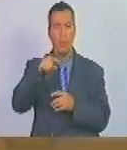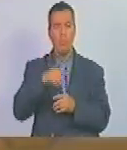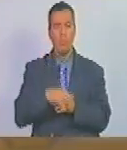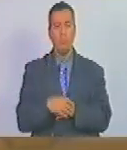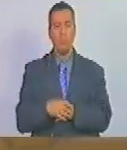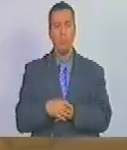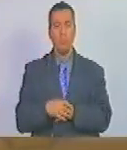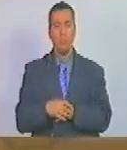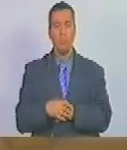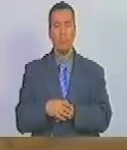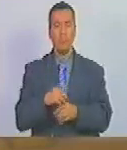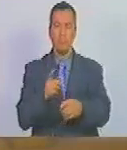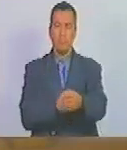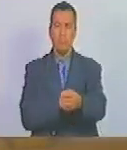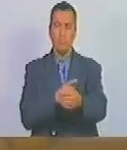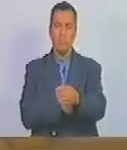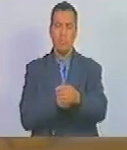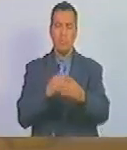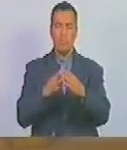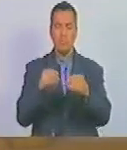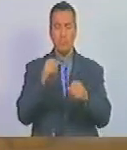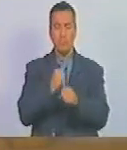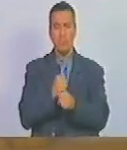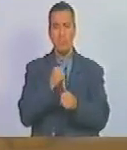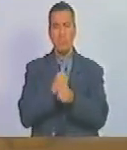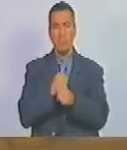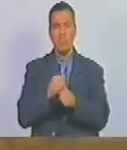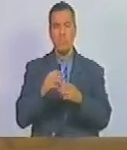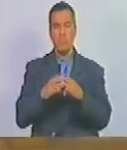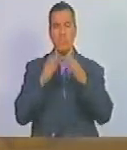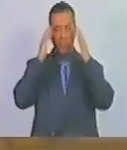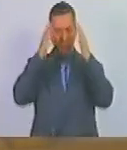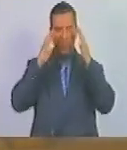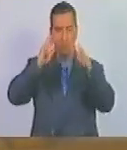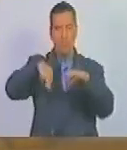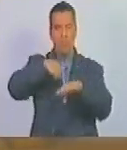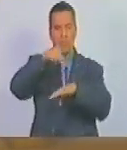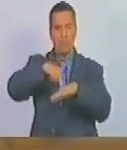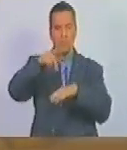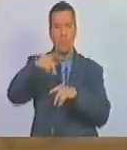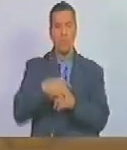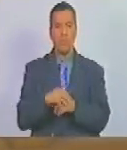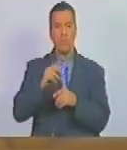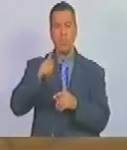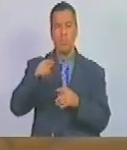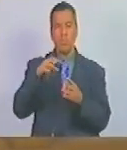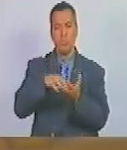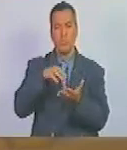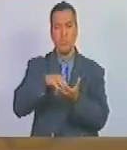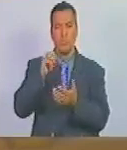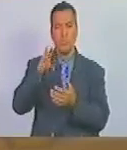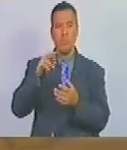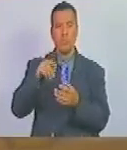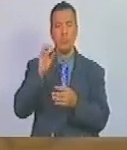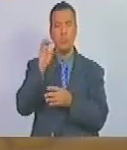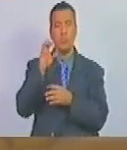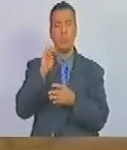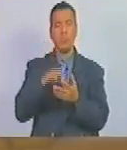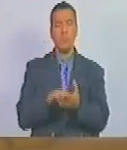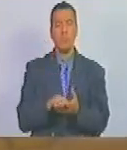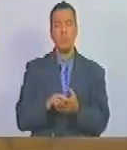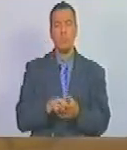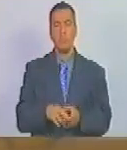hermano funcionario del Consejo Nacional Palestino que es el Parlamento de Palestina